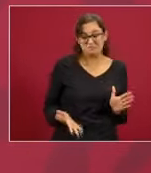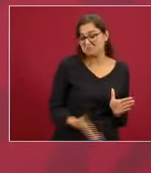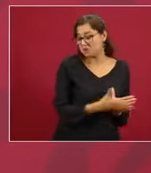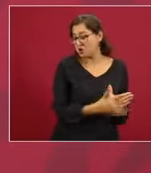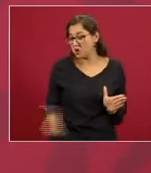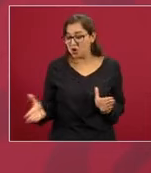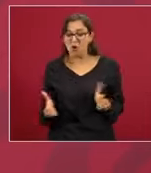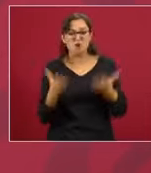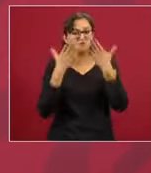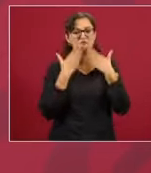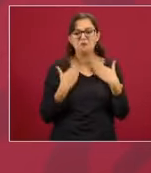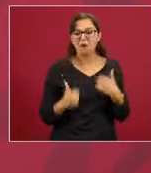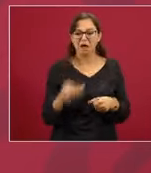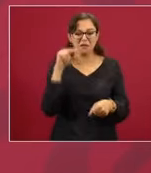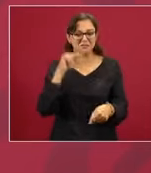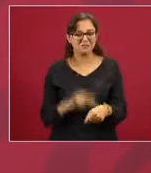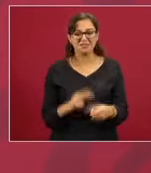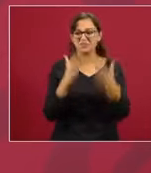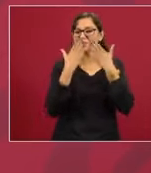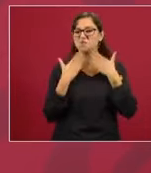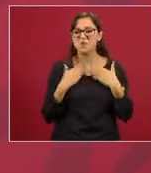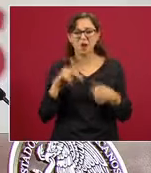nos dejaron sin especialistas.